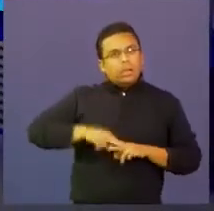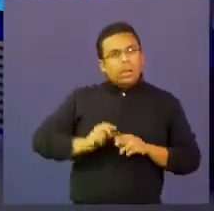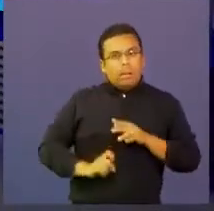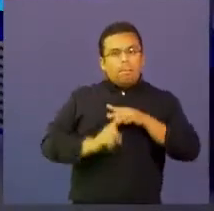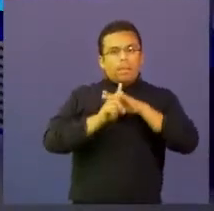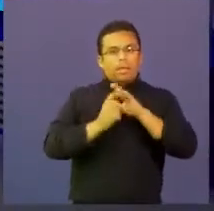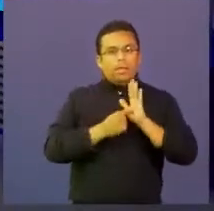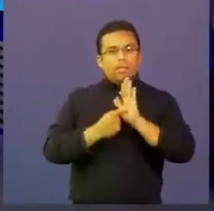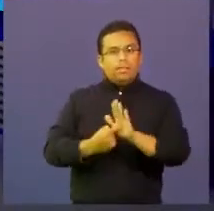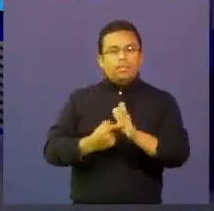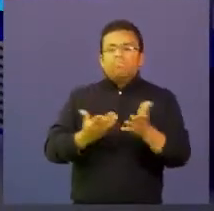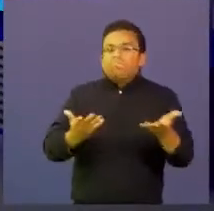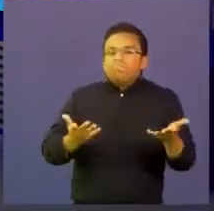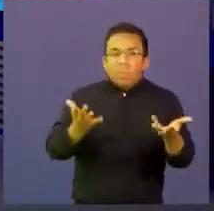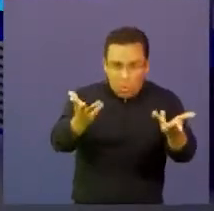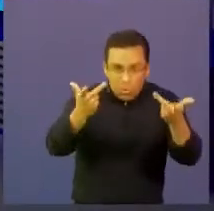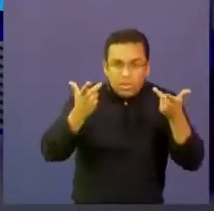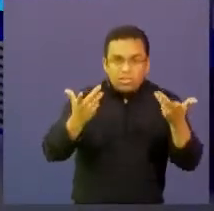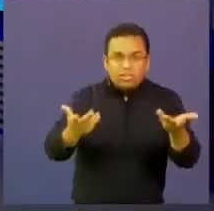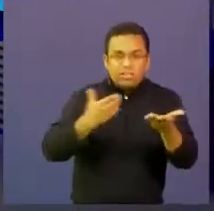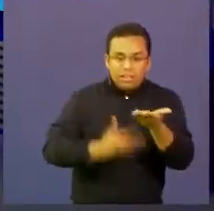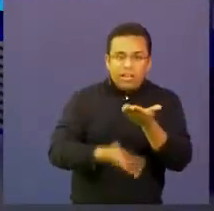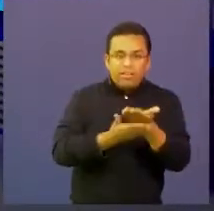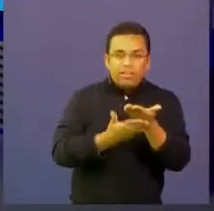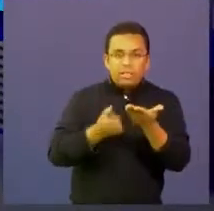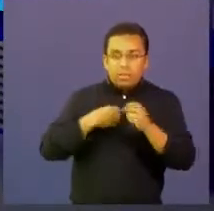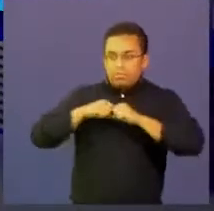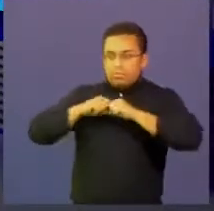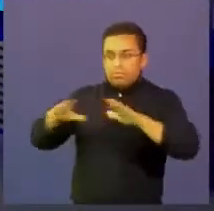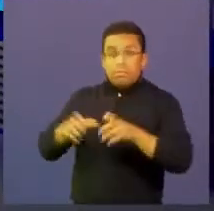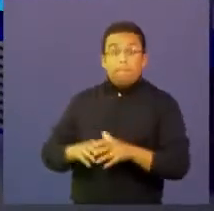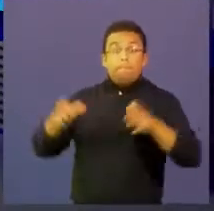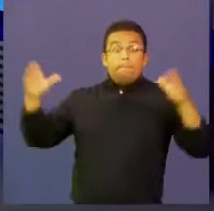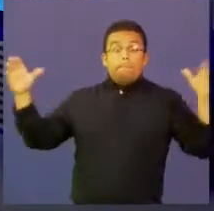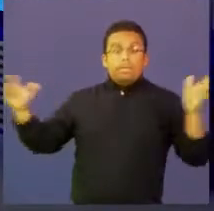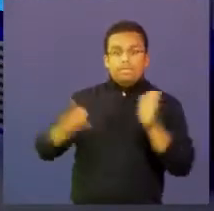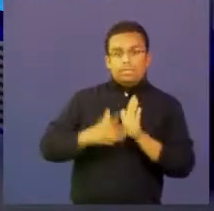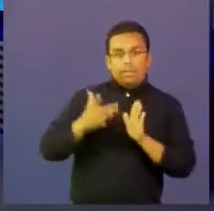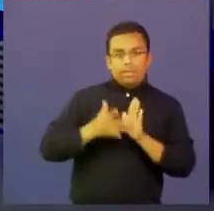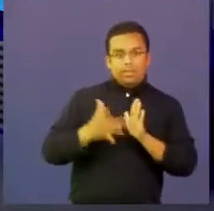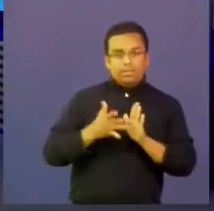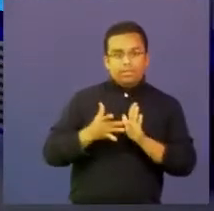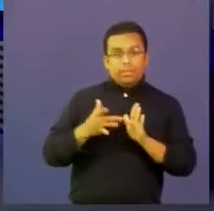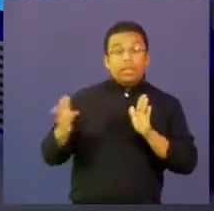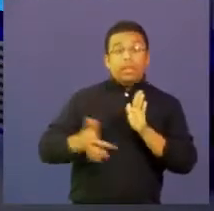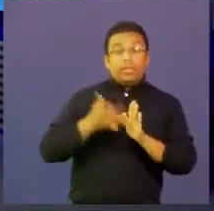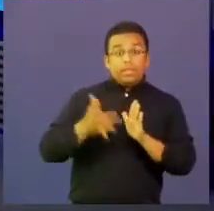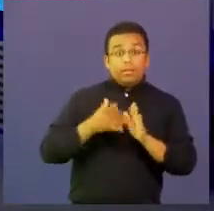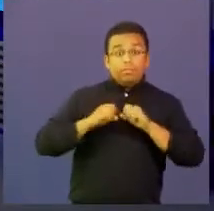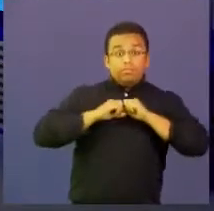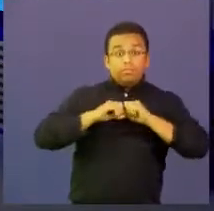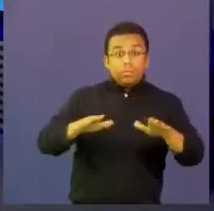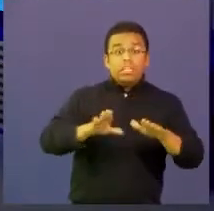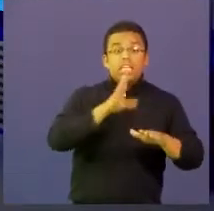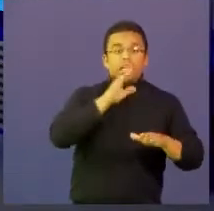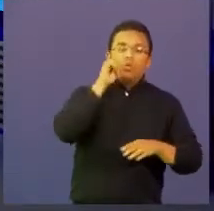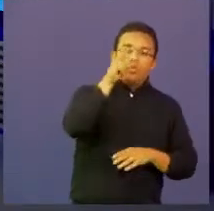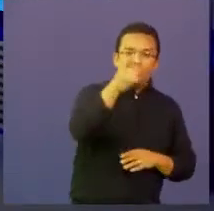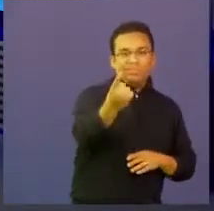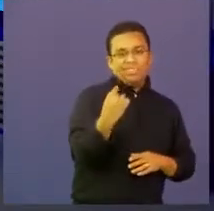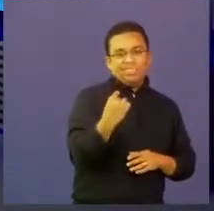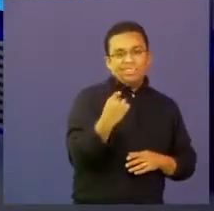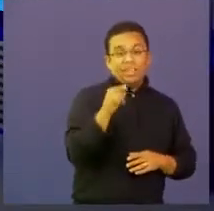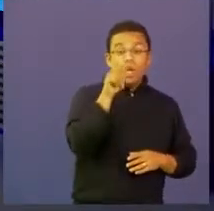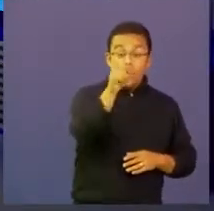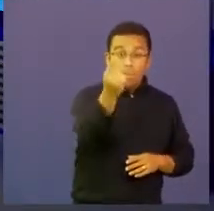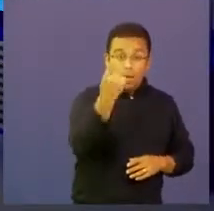computadores para educar para complementar la oferta de las tabletas esta oferta de tabletas se hace con las necesidades de los docentes y